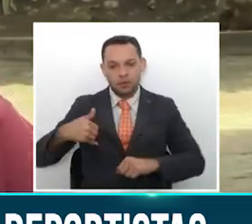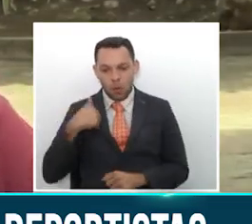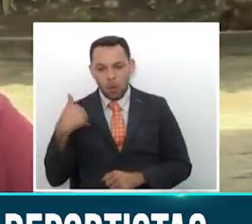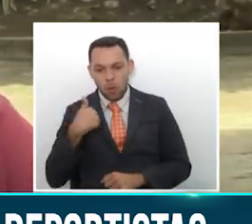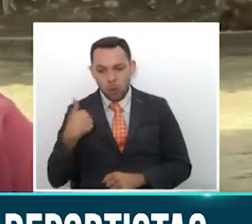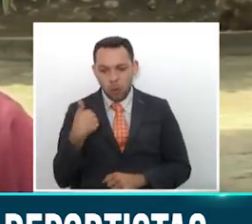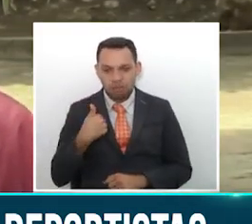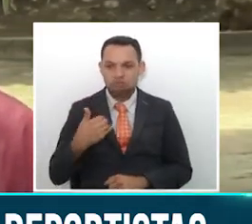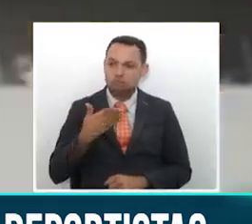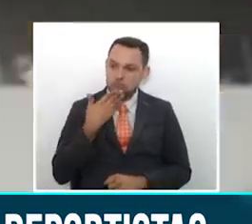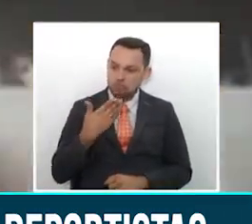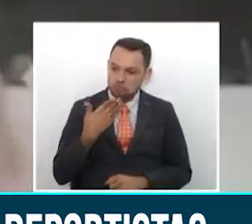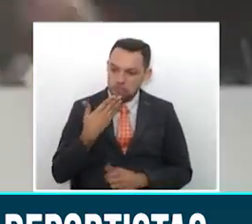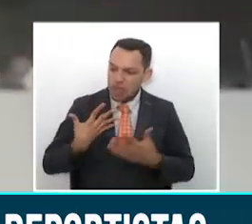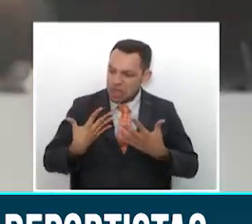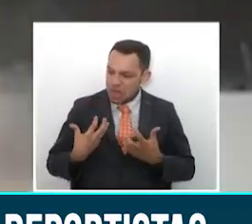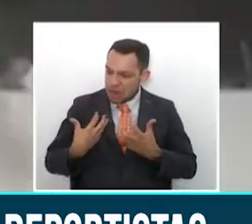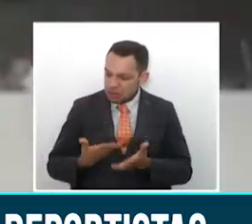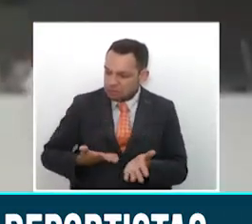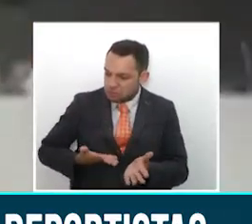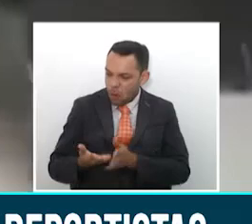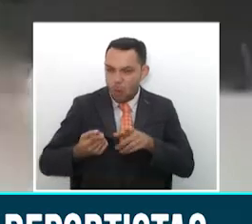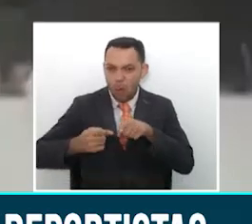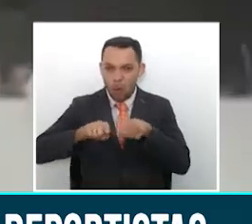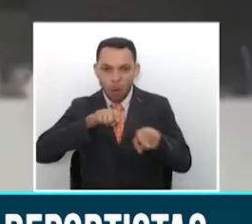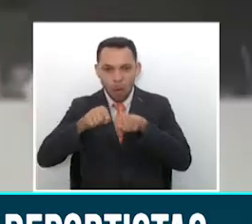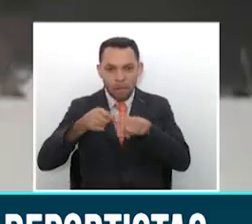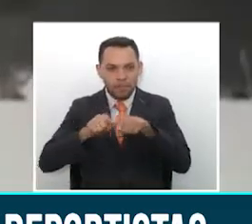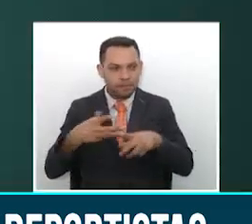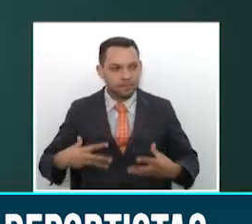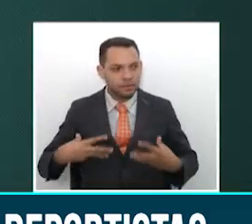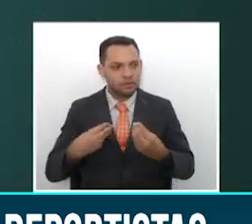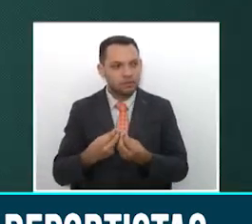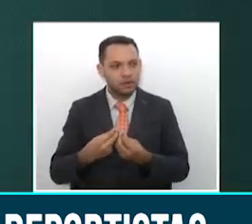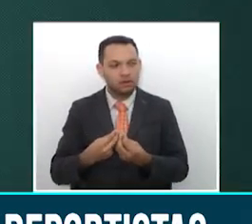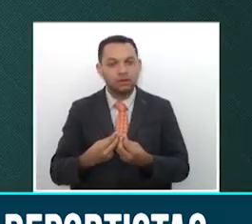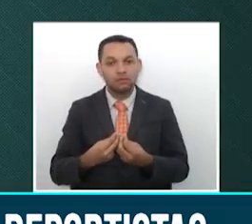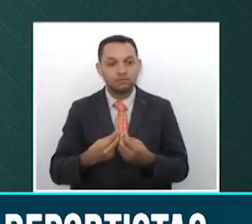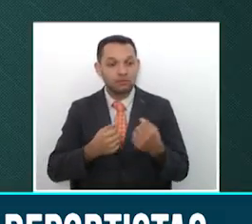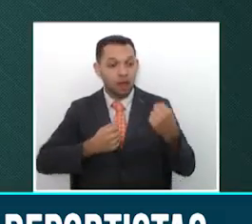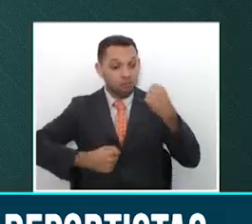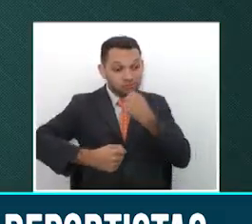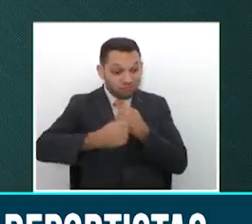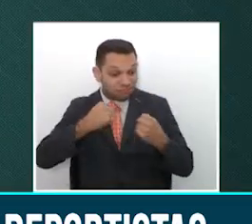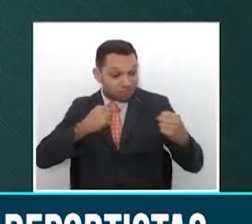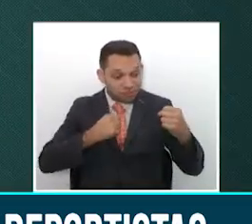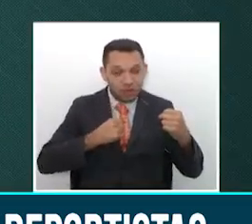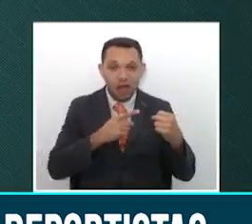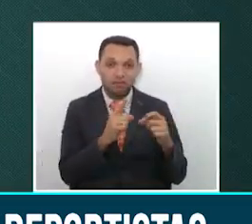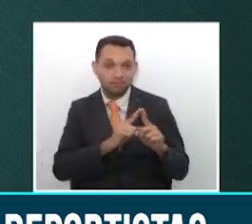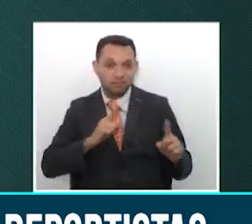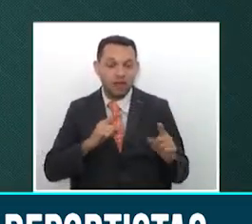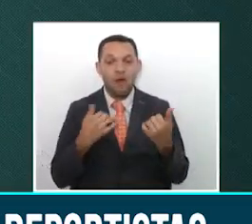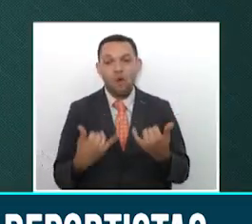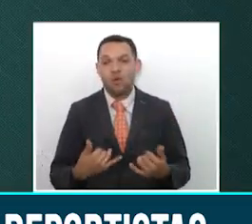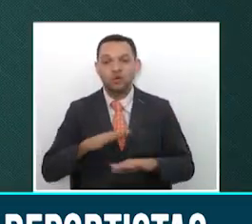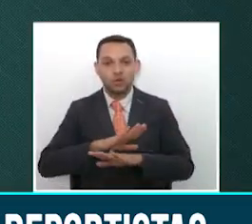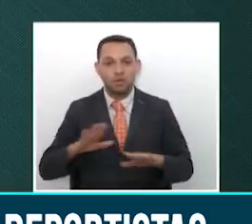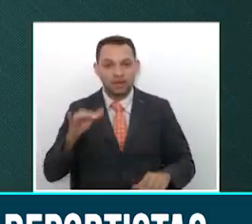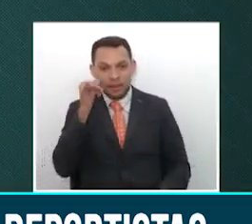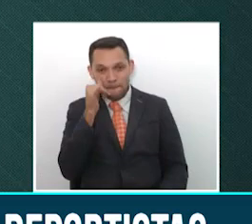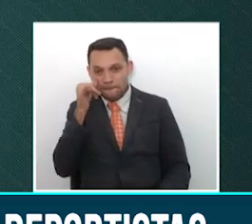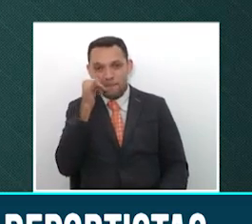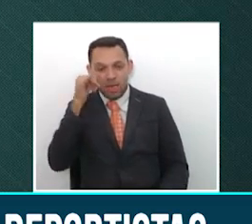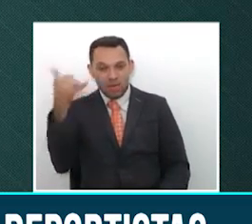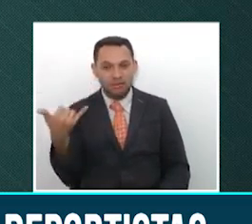pelados se sientan que quiero competir. Por el distanciamiento social, la contienda ya no es cuerpo a cuerpo. Ahora todo se hace a través de las evidencias en video